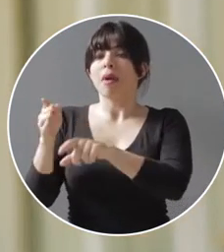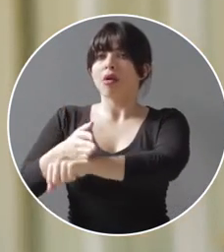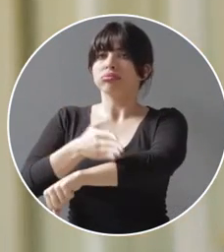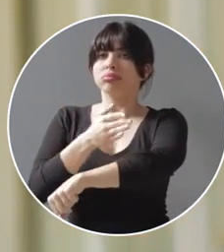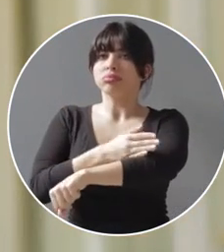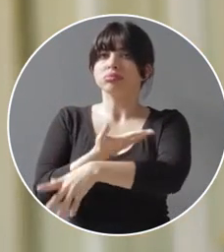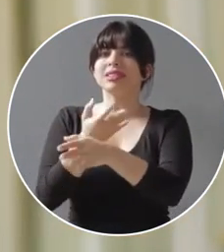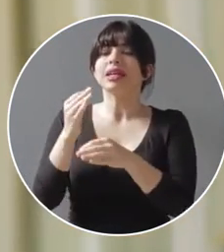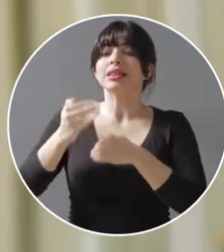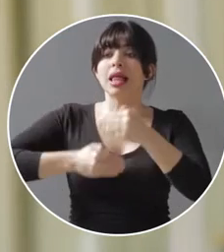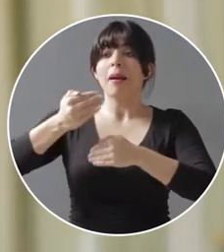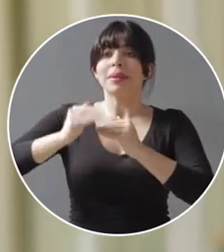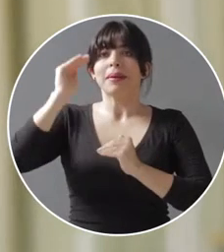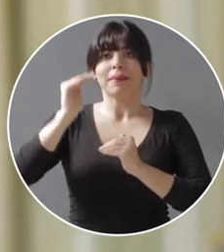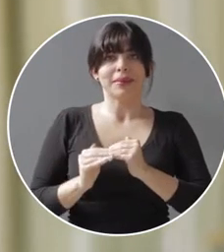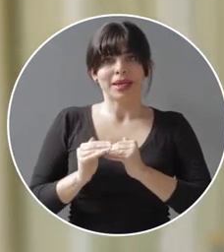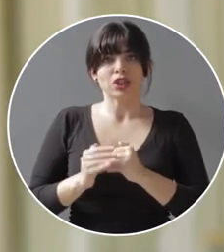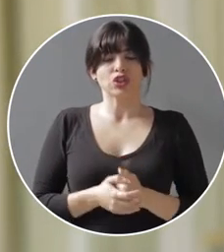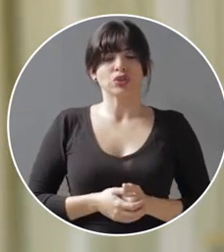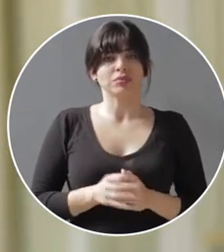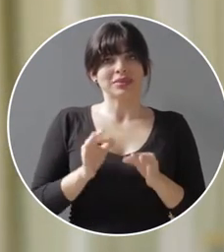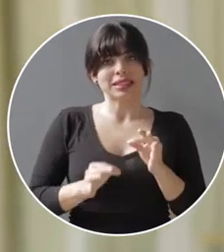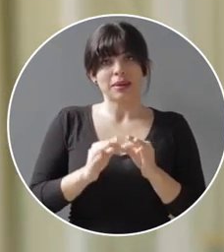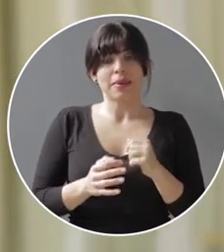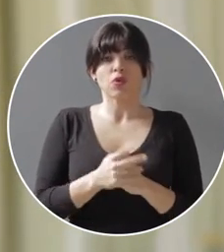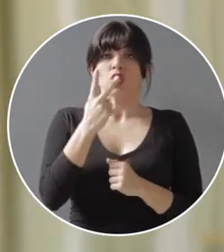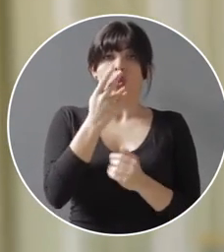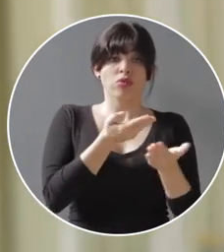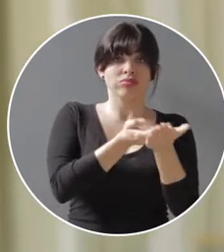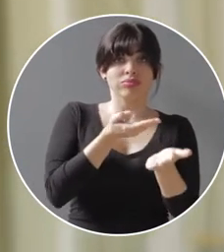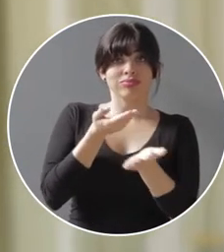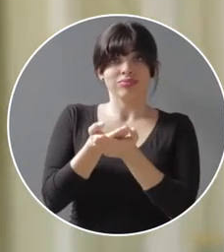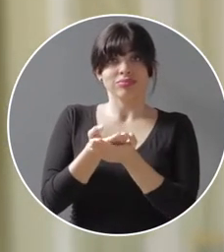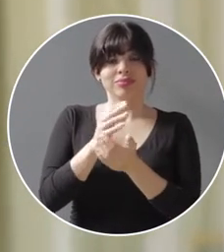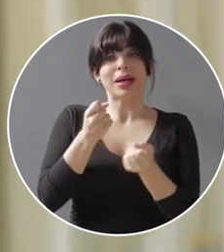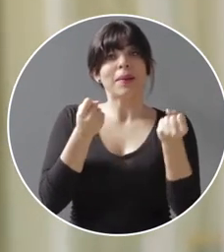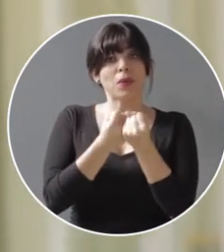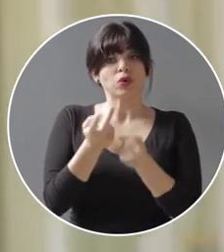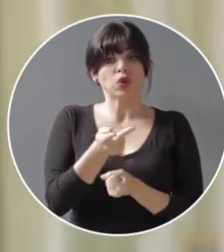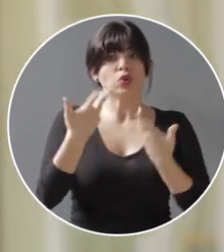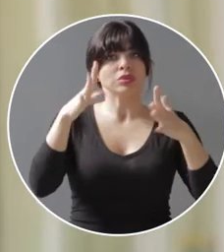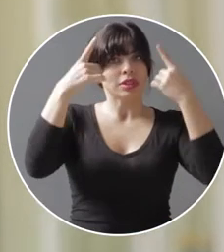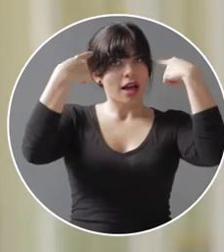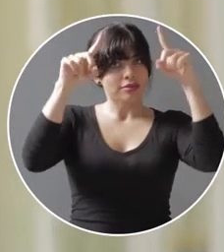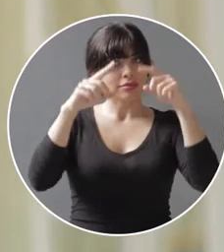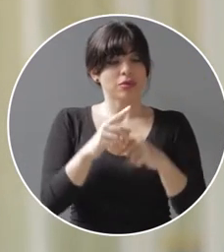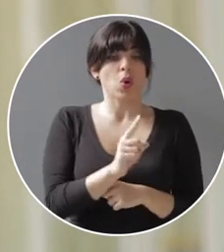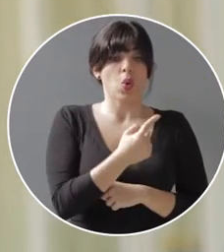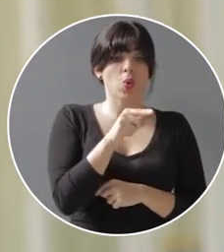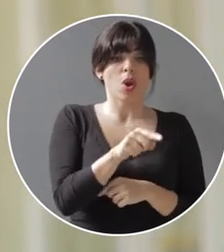progreso en la simplificación de trámites. Las dos propuestas incluidas en Impulso ya se concretaron,